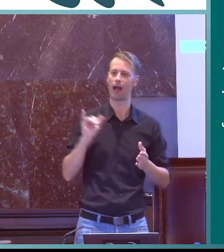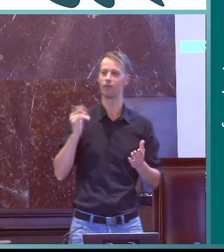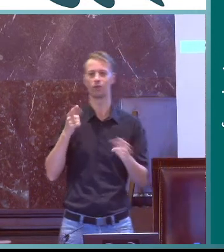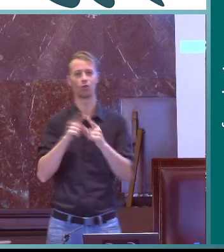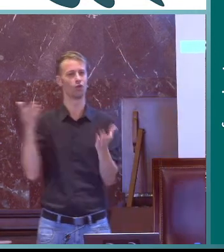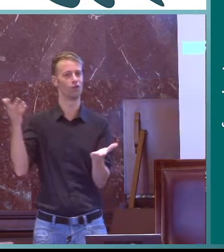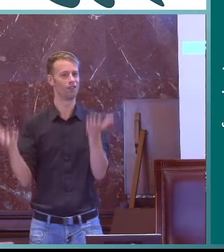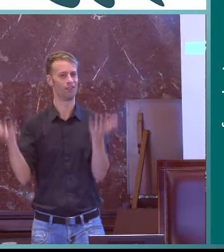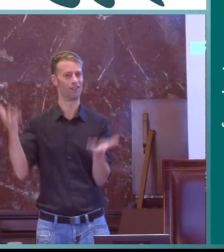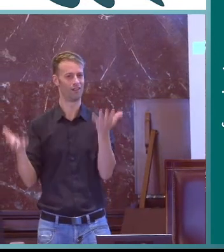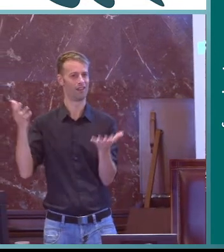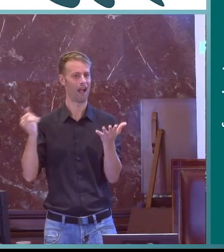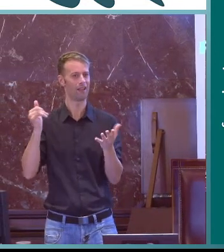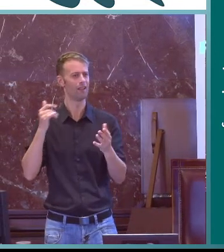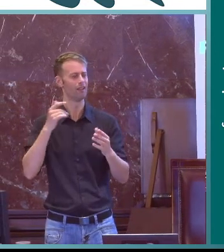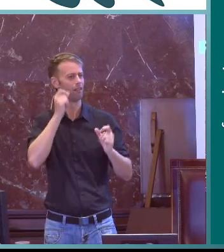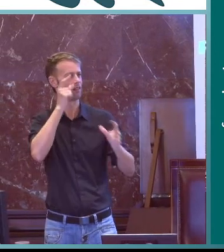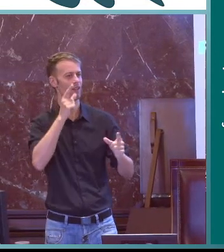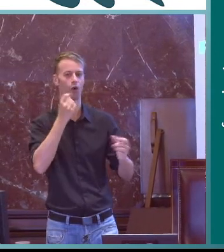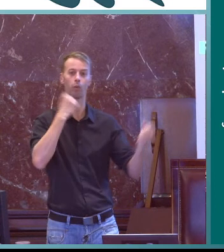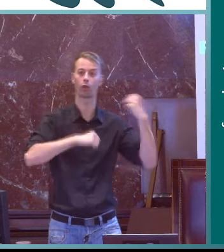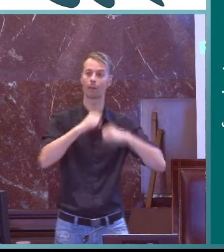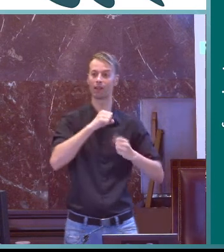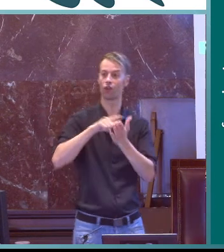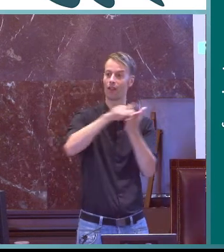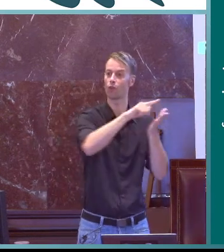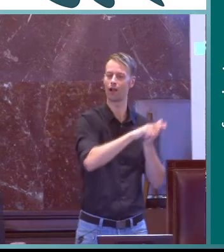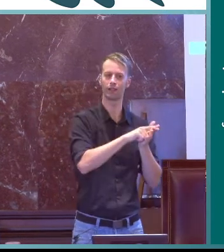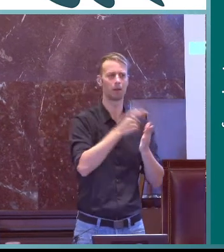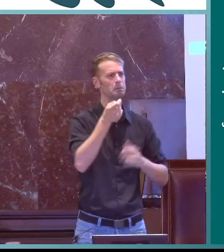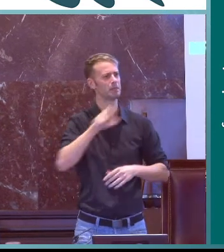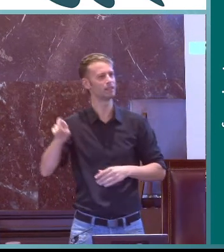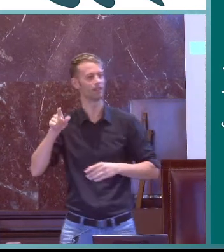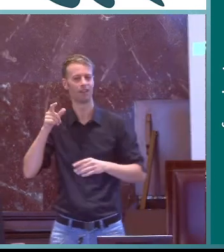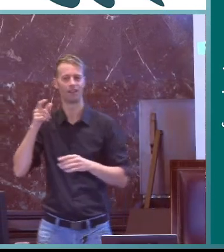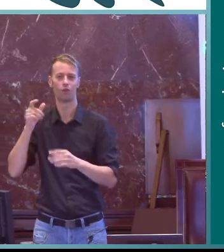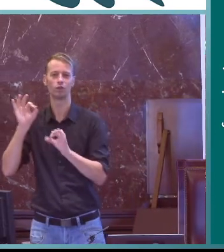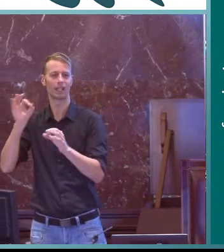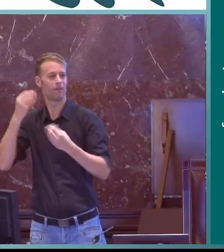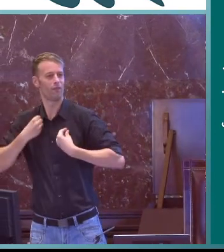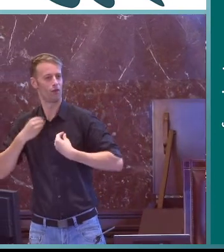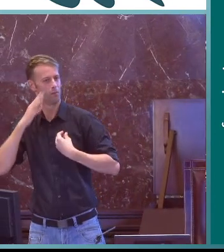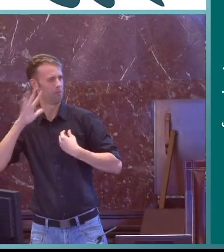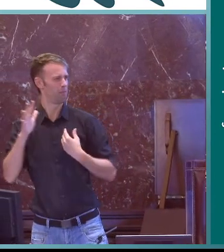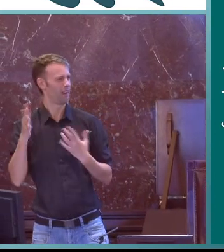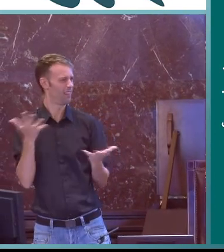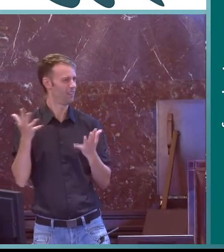para para hablar de la vida de una lengua hay mucho paralelismo entre la forma de comportamiento de las lenguas